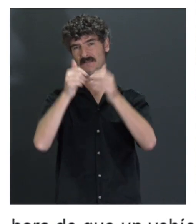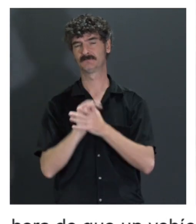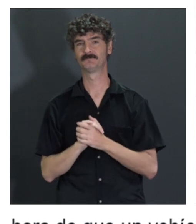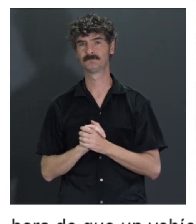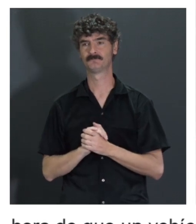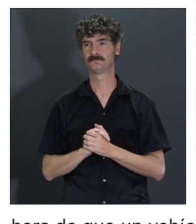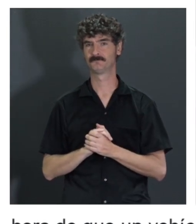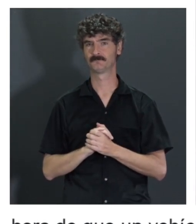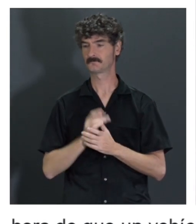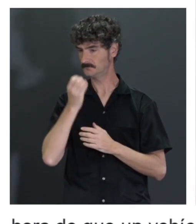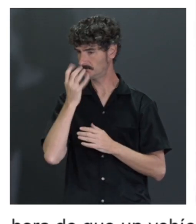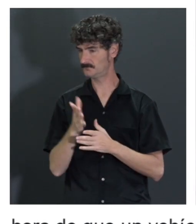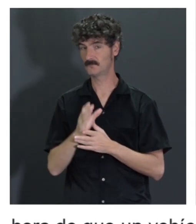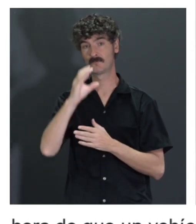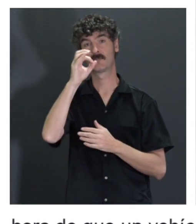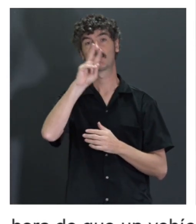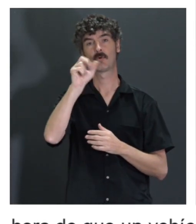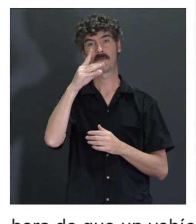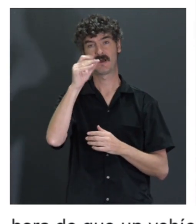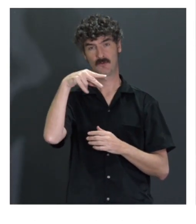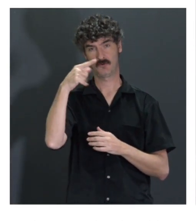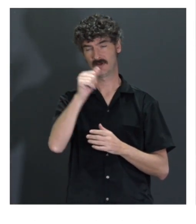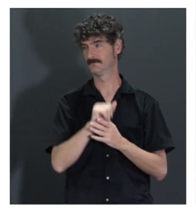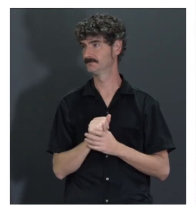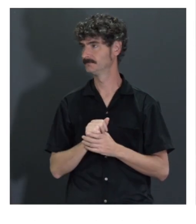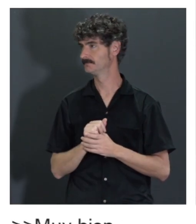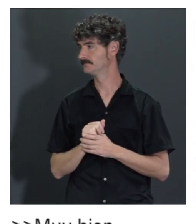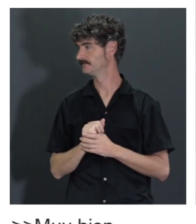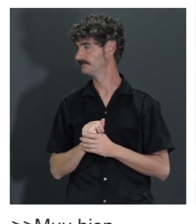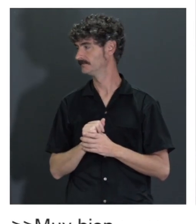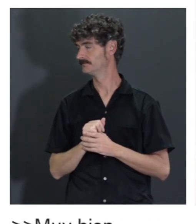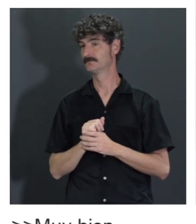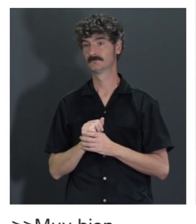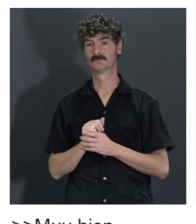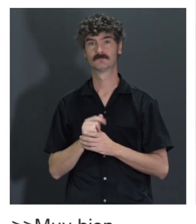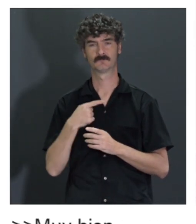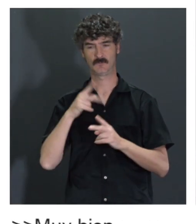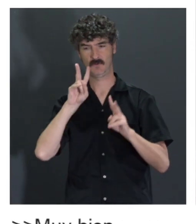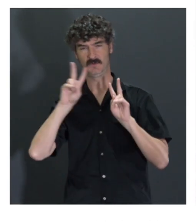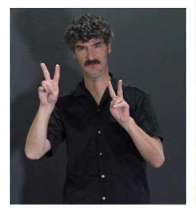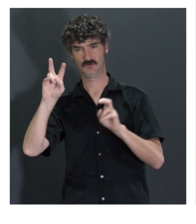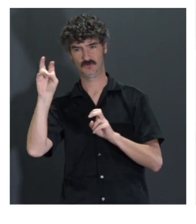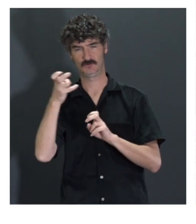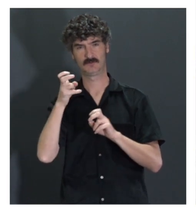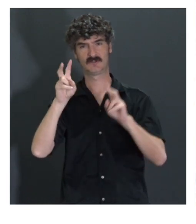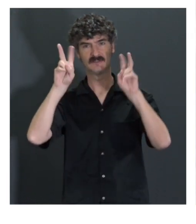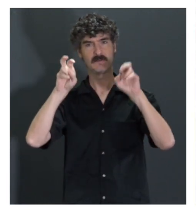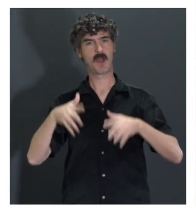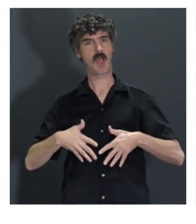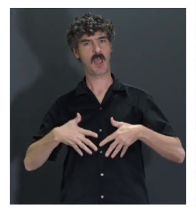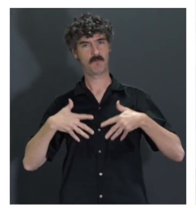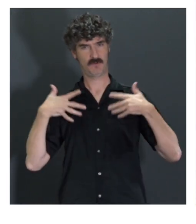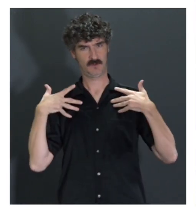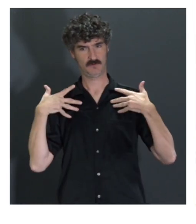Muy bien. Cobadonga, por favor. Bueno, pues yo os voy a dar otra visión. Para mí es un tema de emociones.